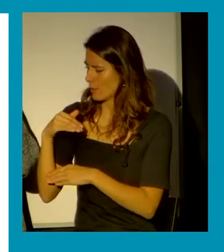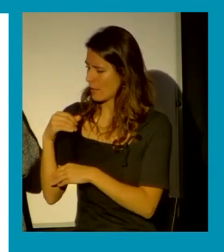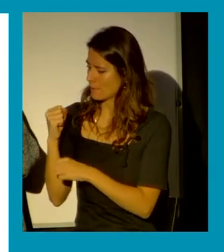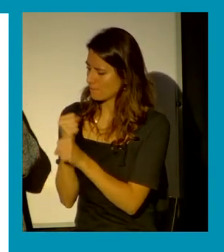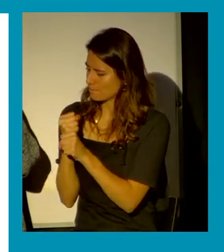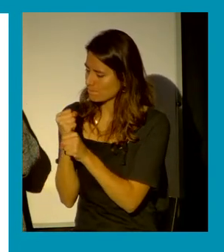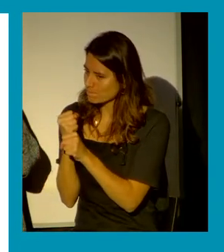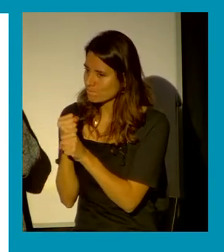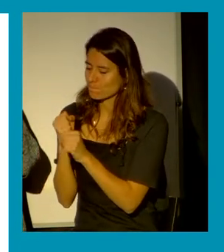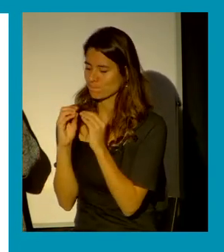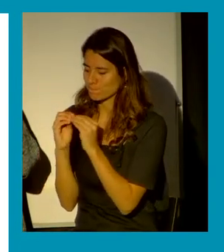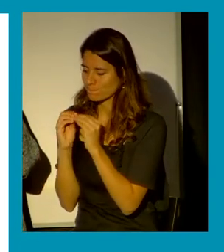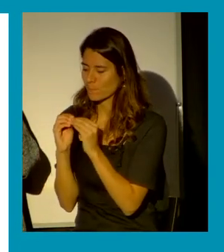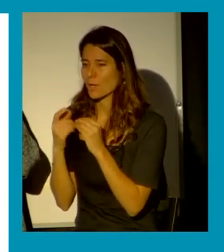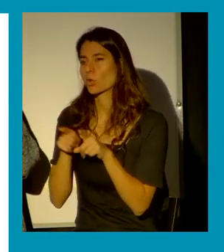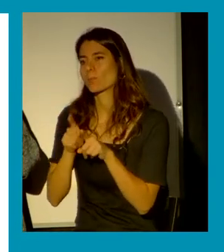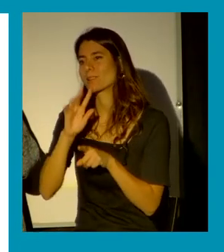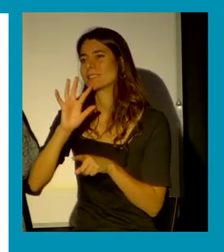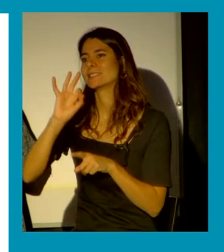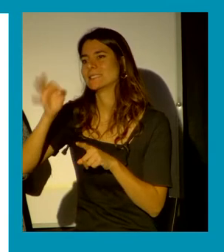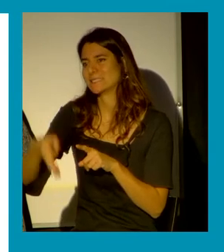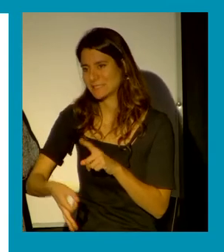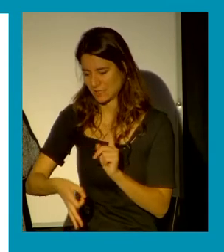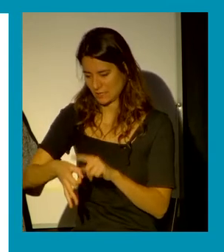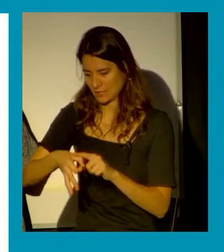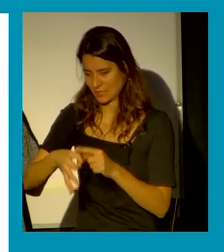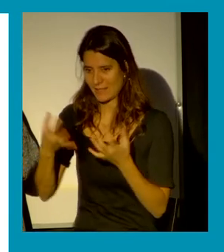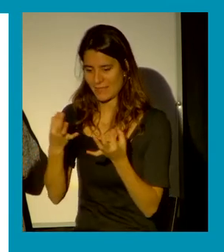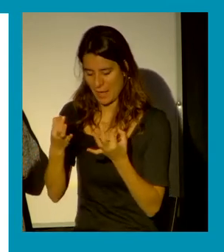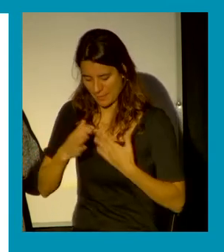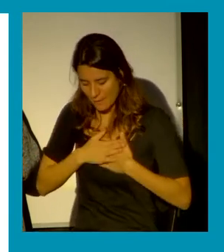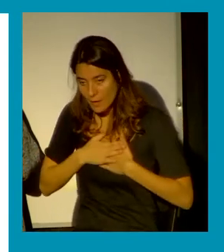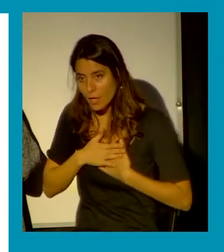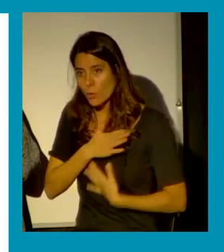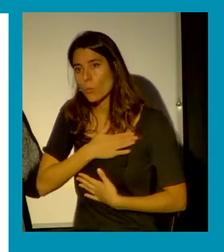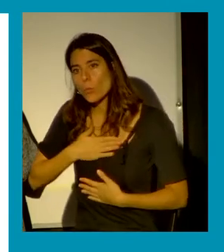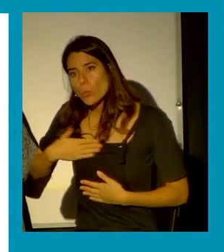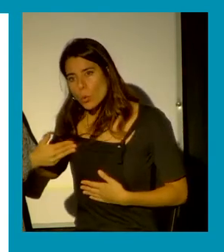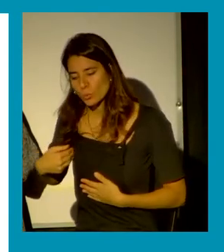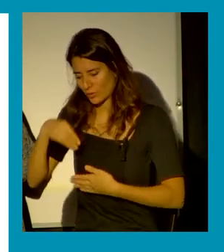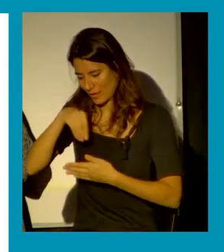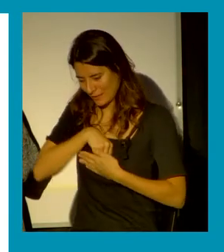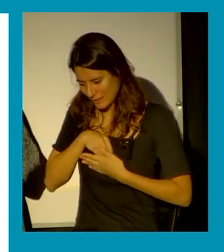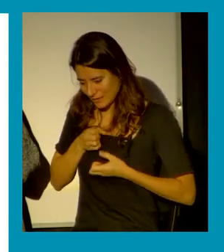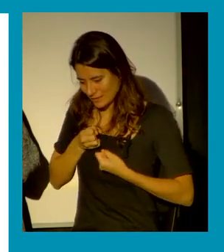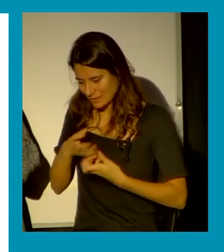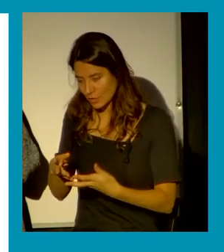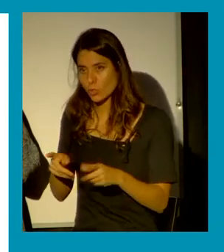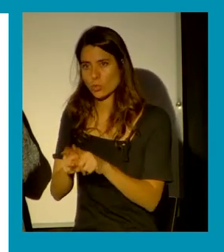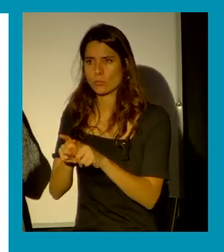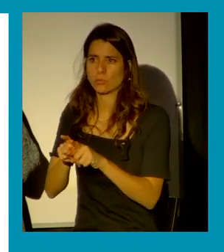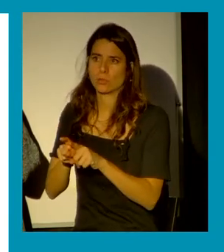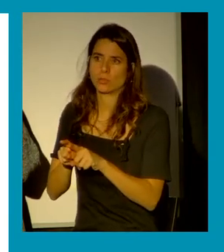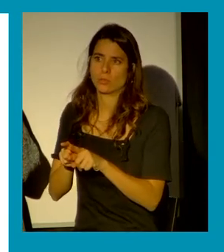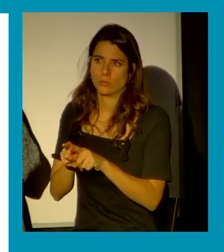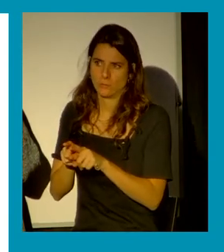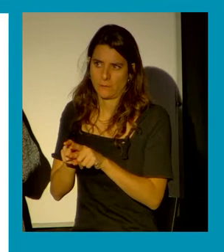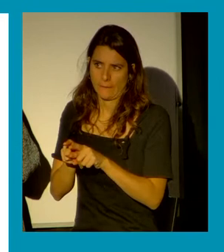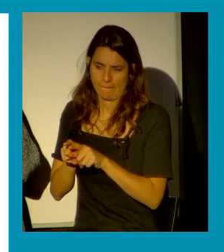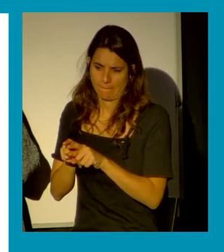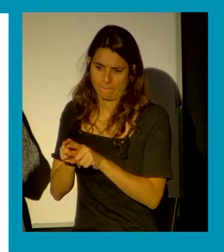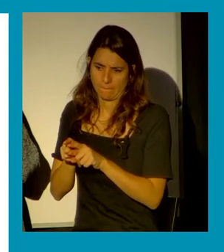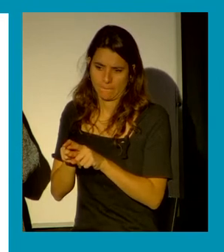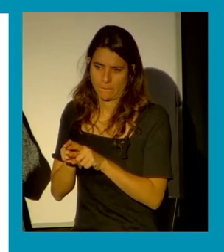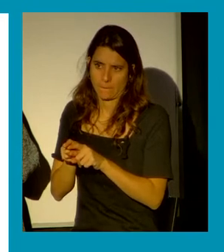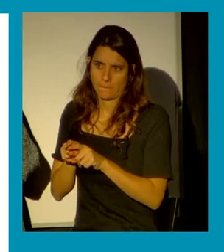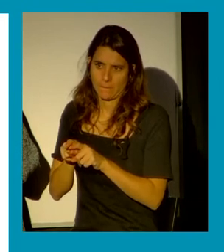solo es un sí formal sino un consentimiento, una voluntad, una expresión sin violencia y sin coacción. Pero bueno,